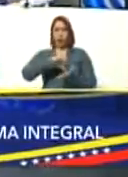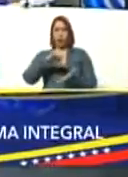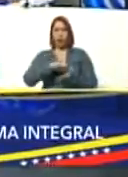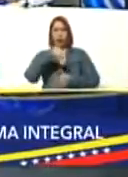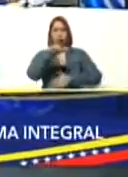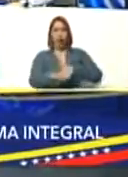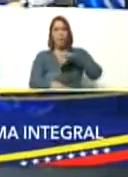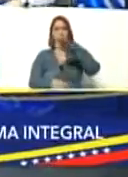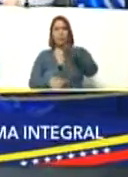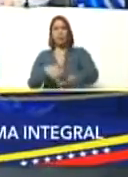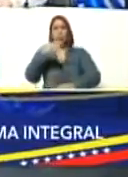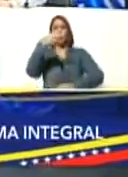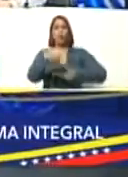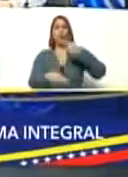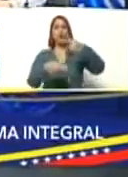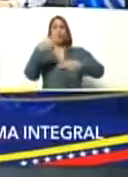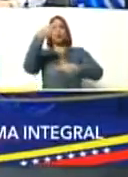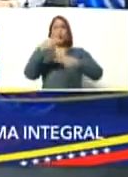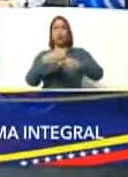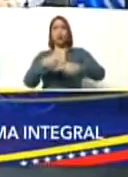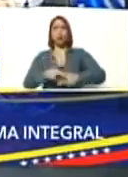avanzar en la construcción de esa Caracas. ¡Gracias! ¡Gracias! ¡Gracias! ¡Gracias!